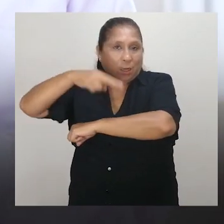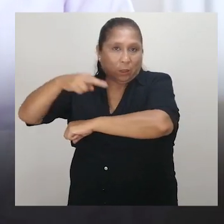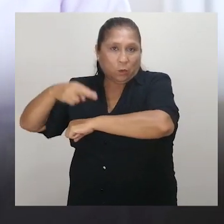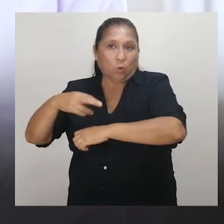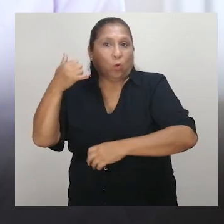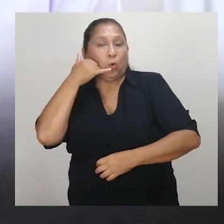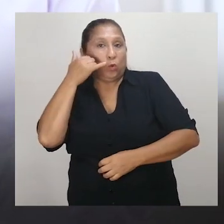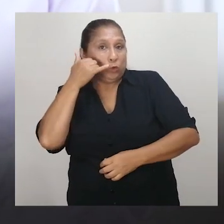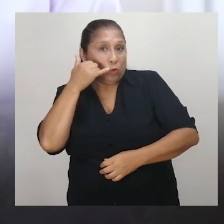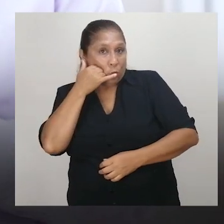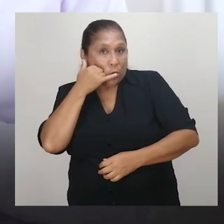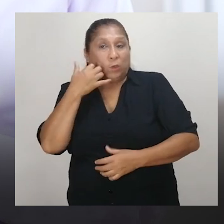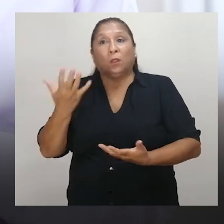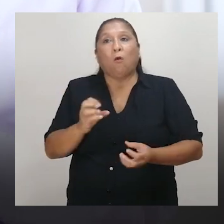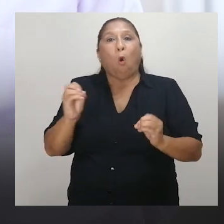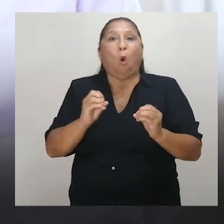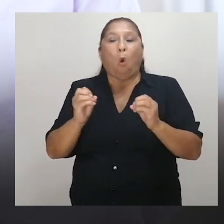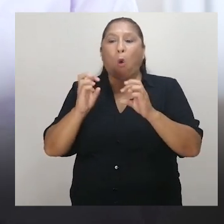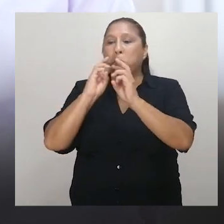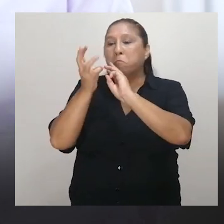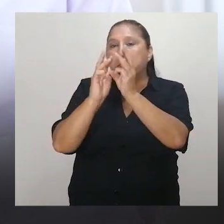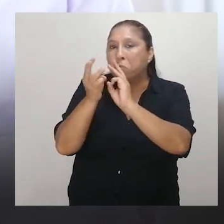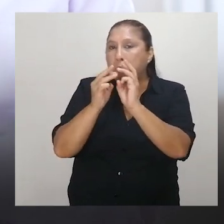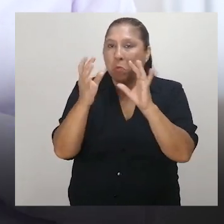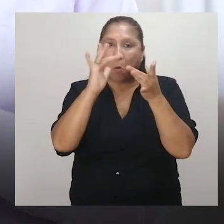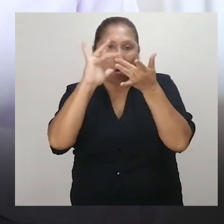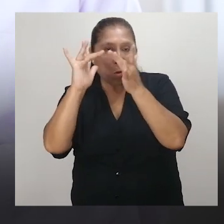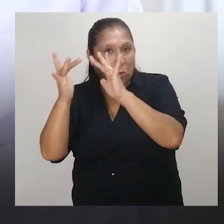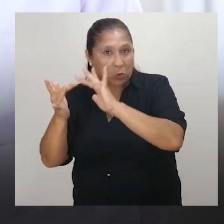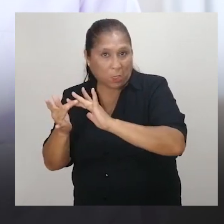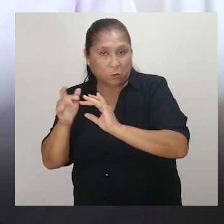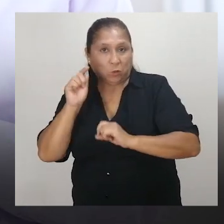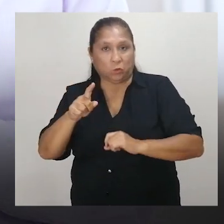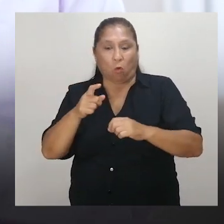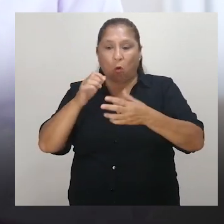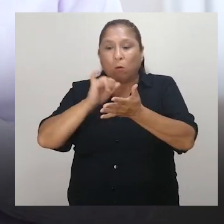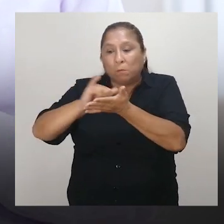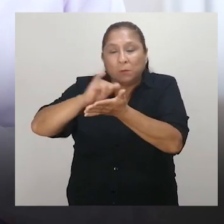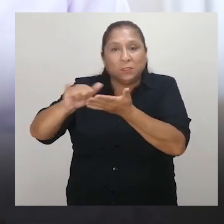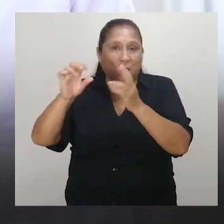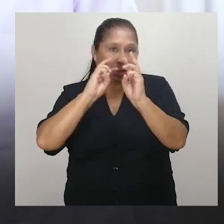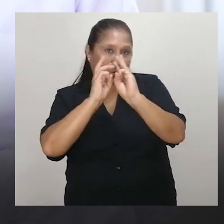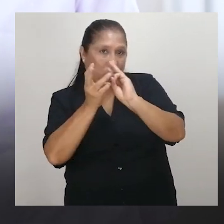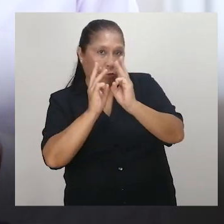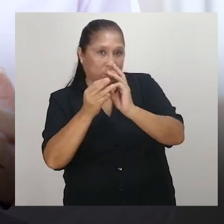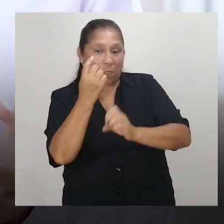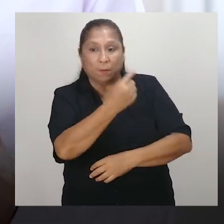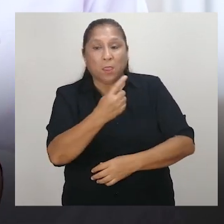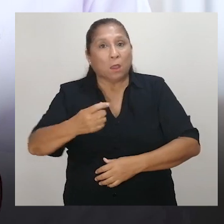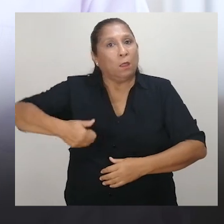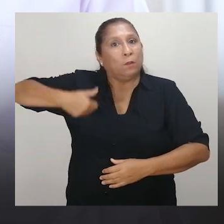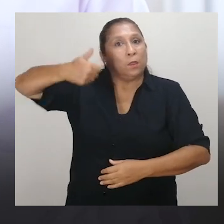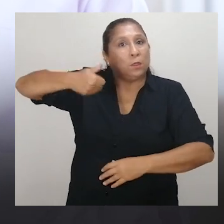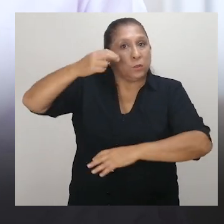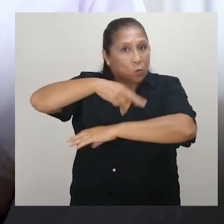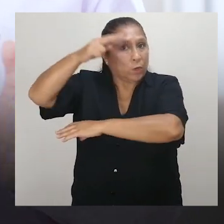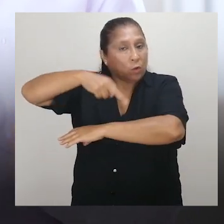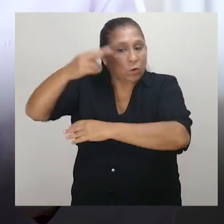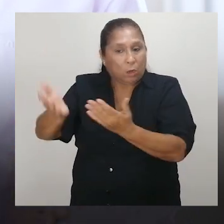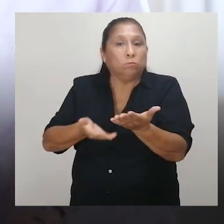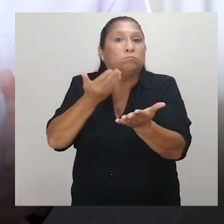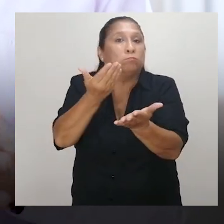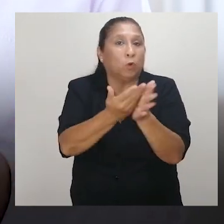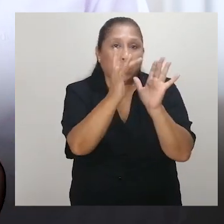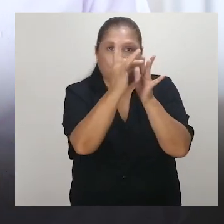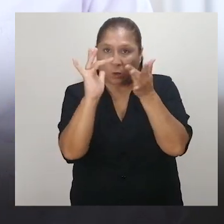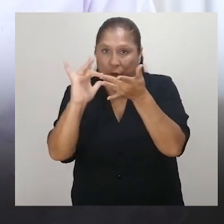gerencia o dirección regional a través de los números telefónicos o de manera virtual a través de redes sociales o mensajes por WhatsApp que